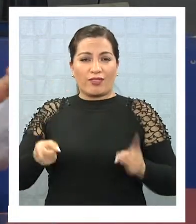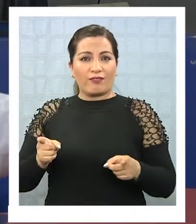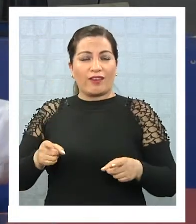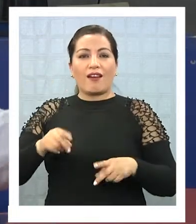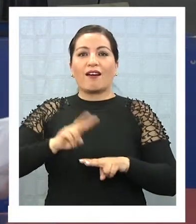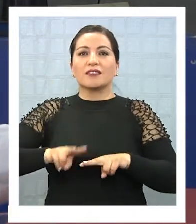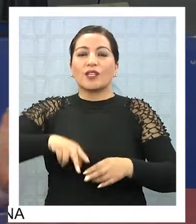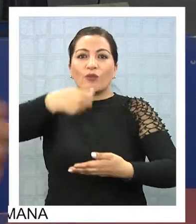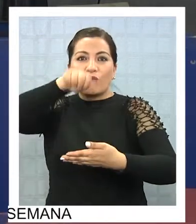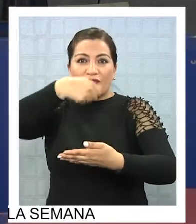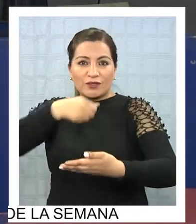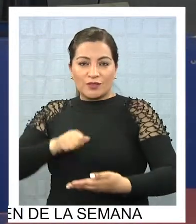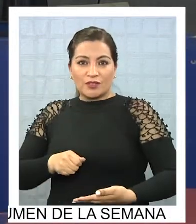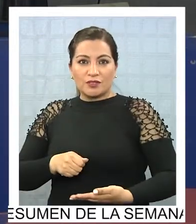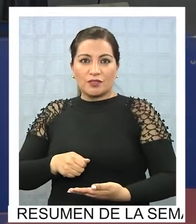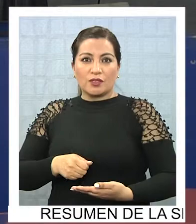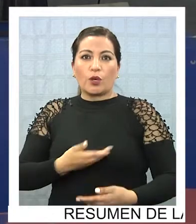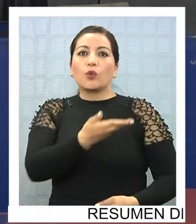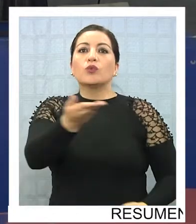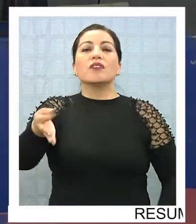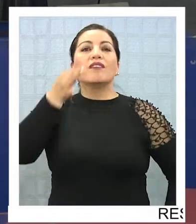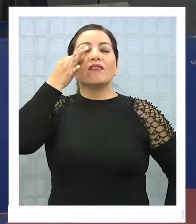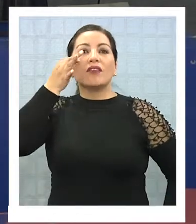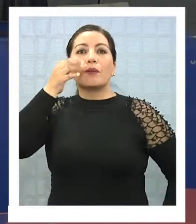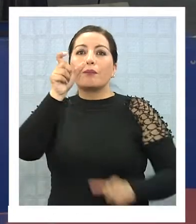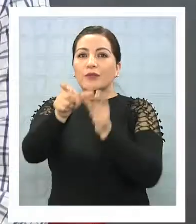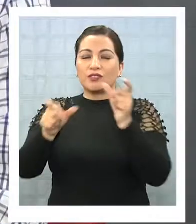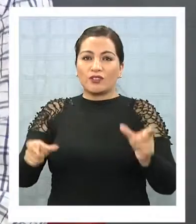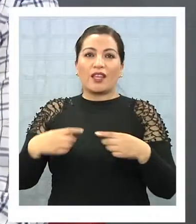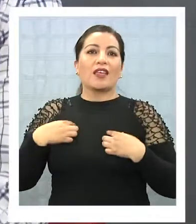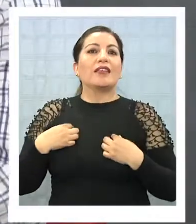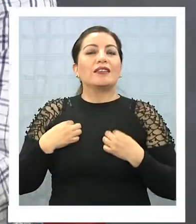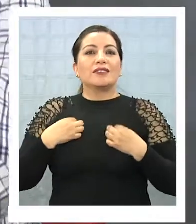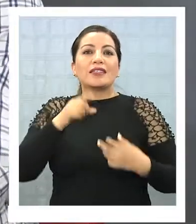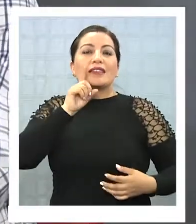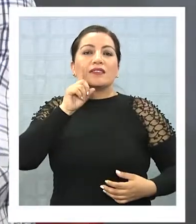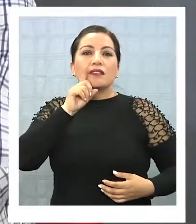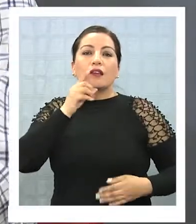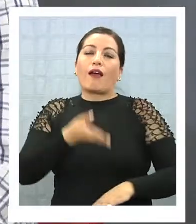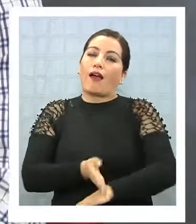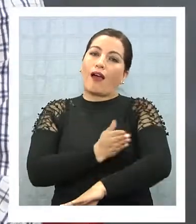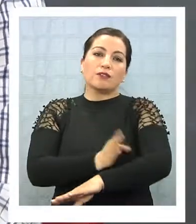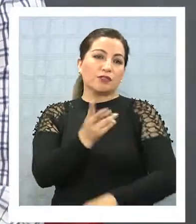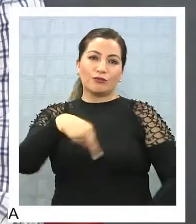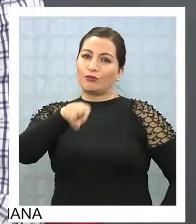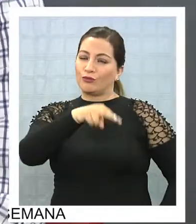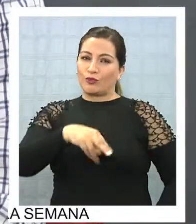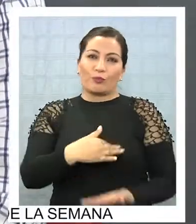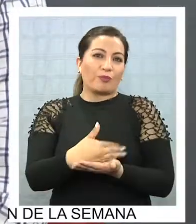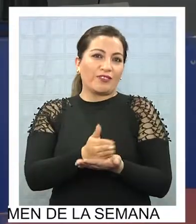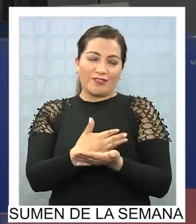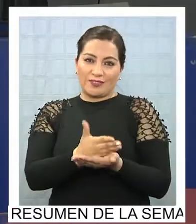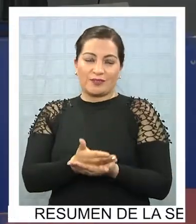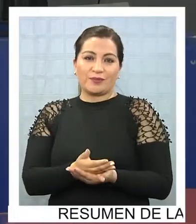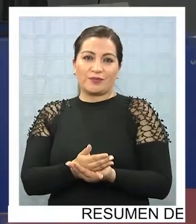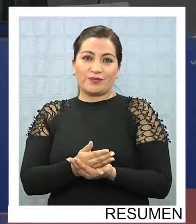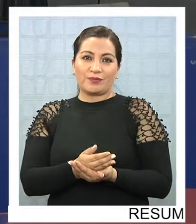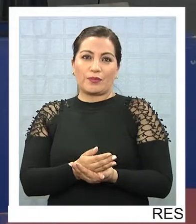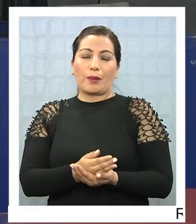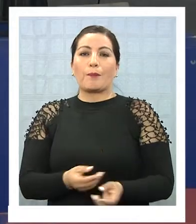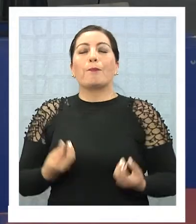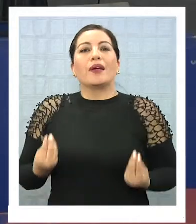la sensación del terremoto. Y es por eso que ustedes pudieron ver gente que estaba... O sea, es algo que está planificado. Está planificado, pero en función del